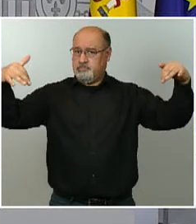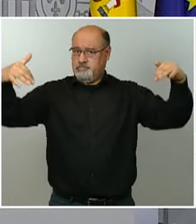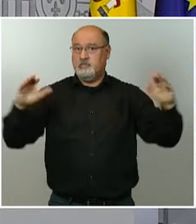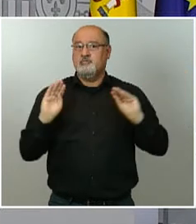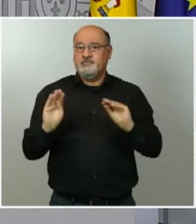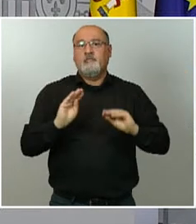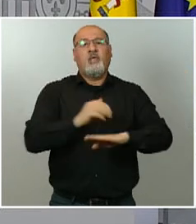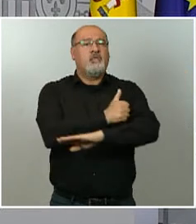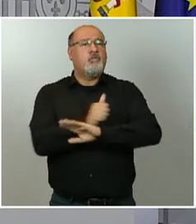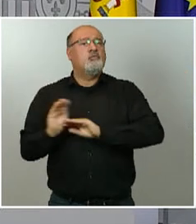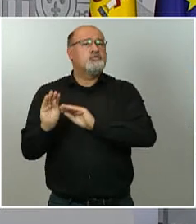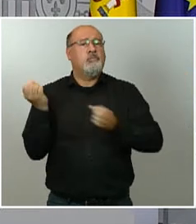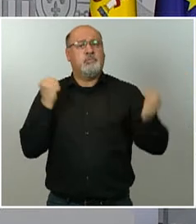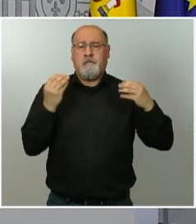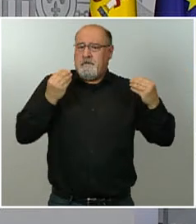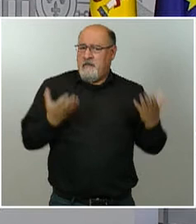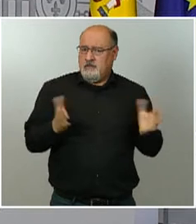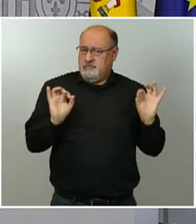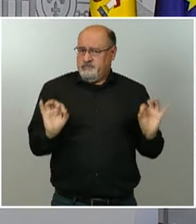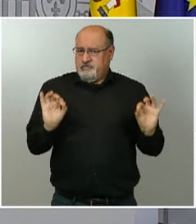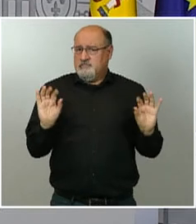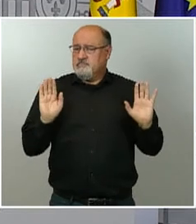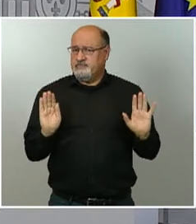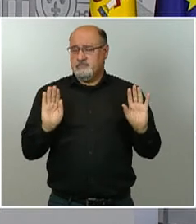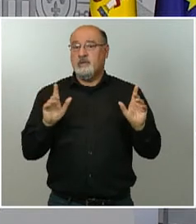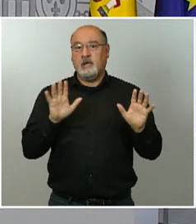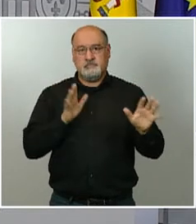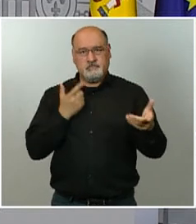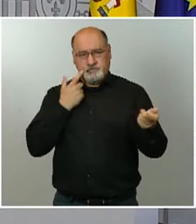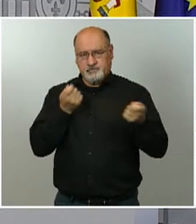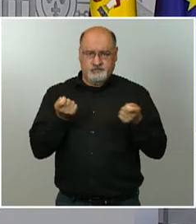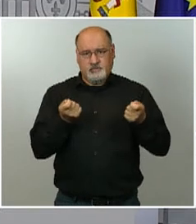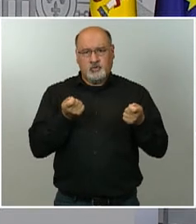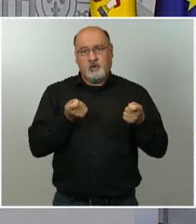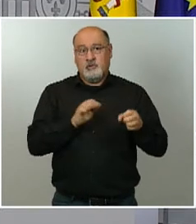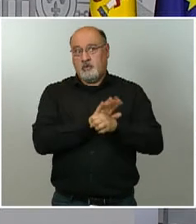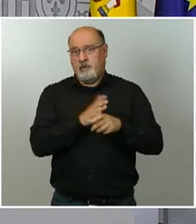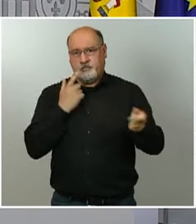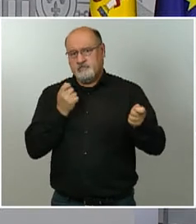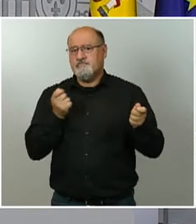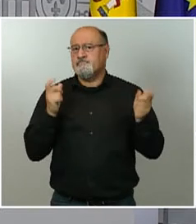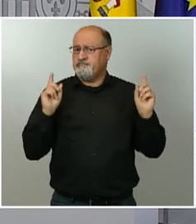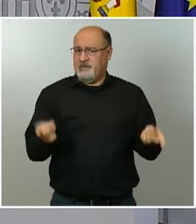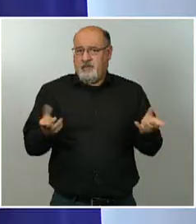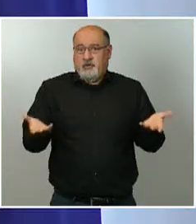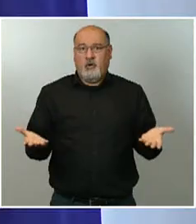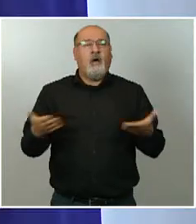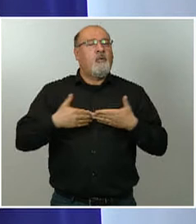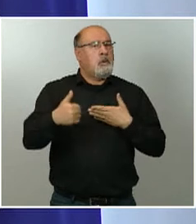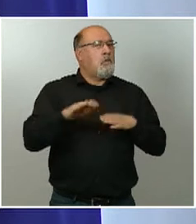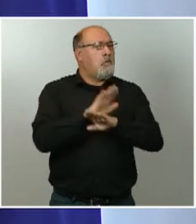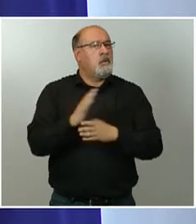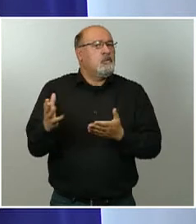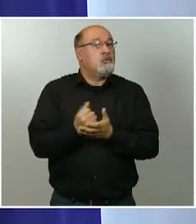con la lupa siempre puesta en los criterios sanitarios, yo creo que podemos culminar todo esto muy bien y felicitarnos como sociedad